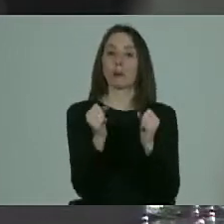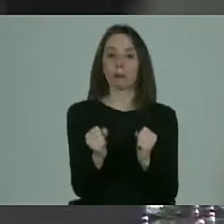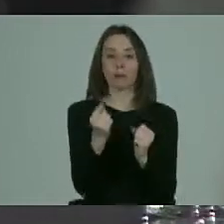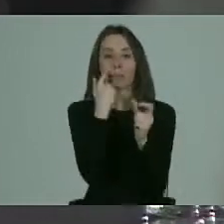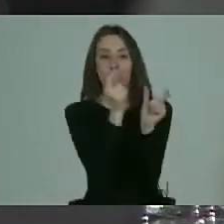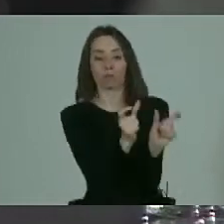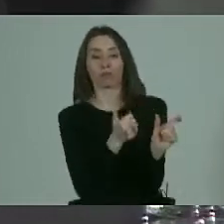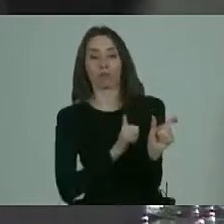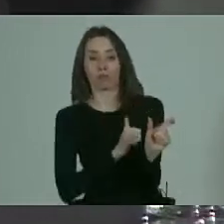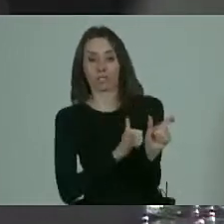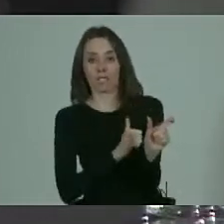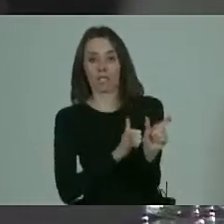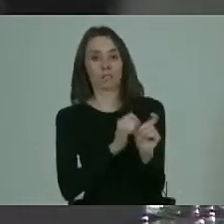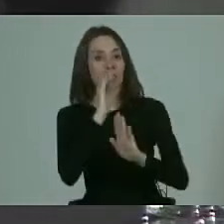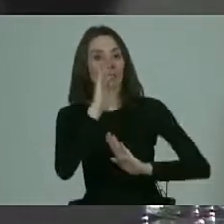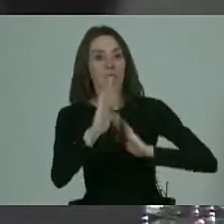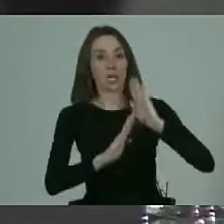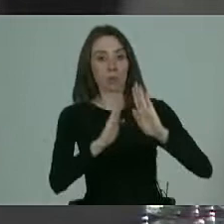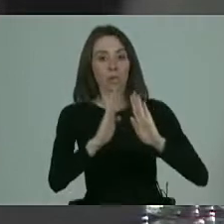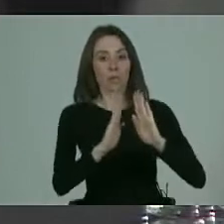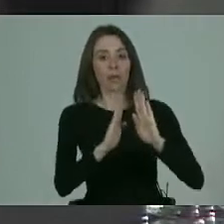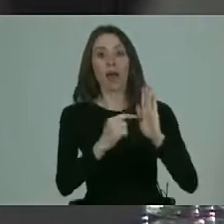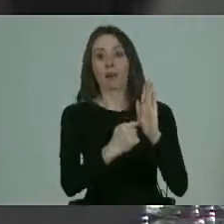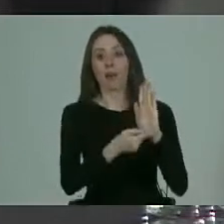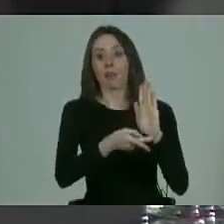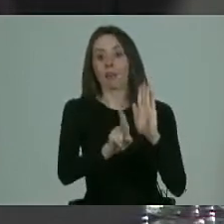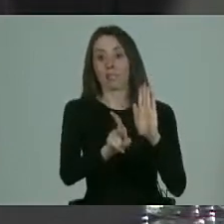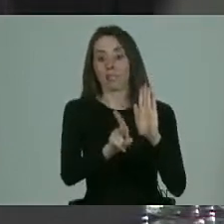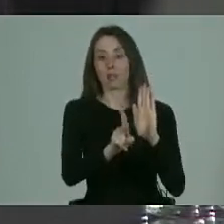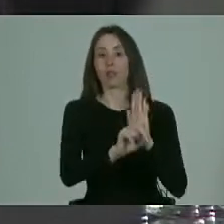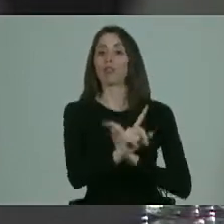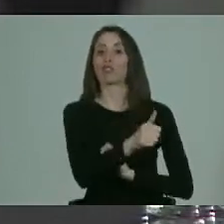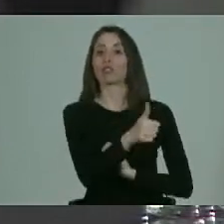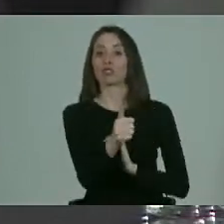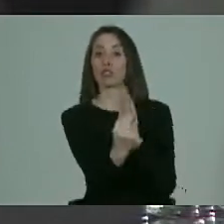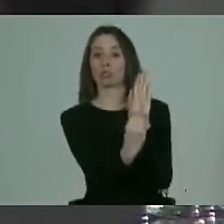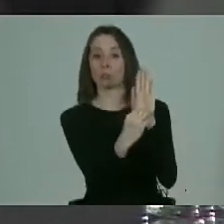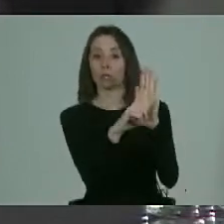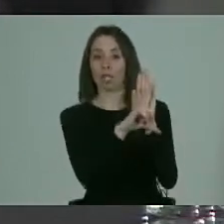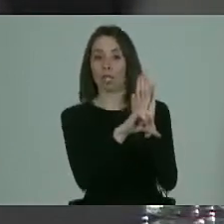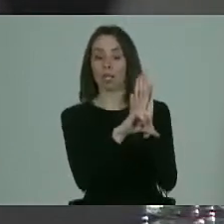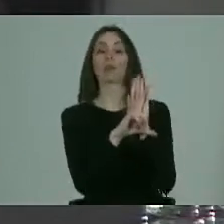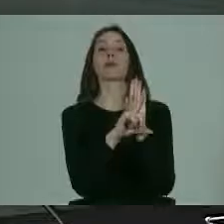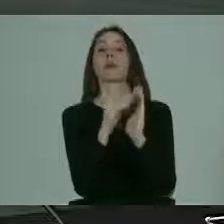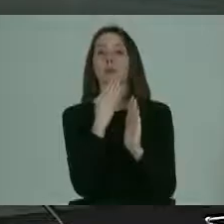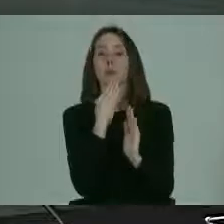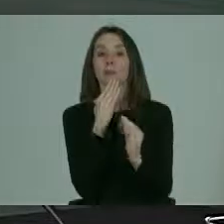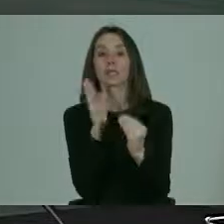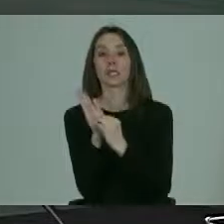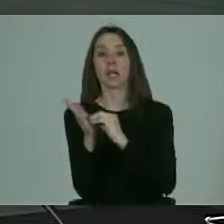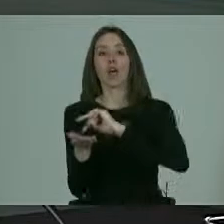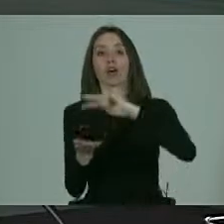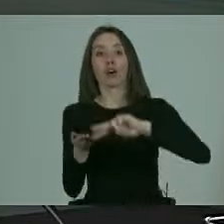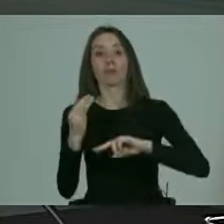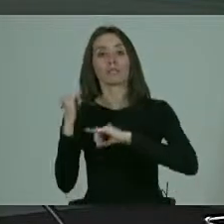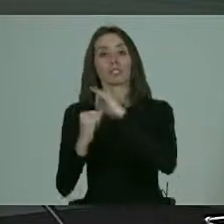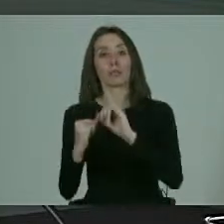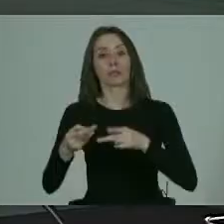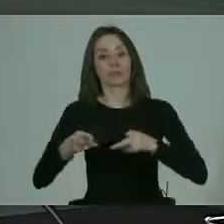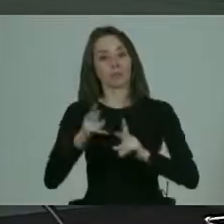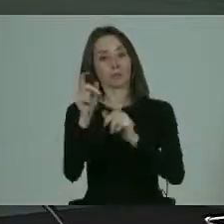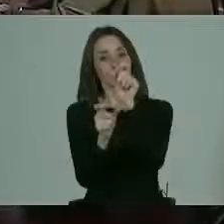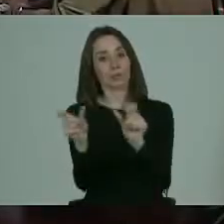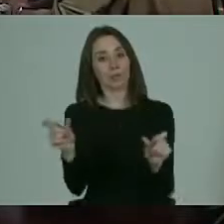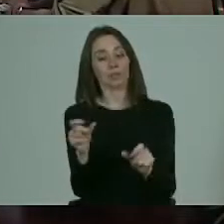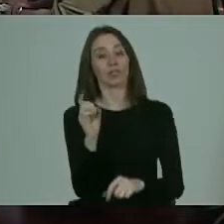fiscalizar y resguardar este derecho, que no solamente está en la ley, sino que también en la Convención Internacional de los Derechos de